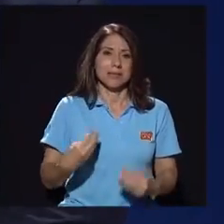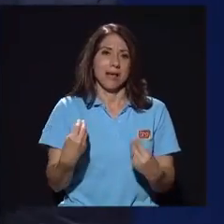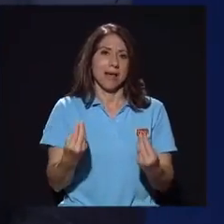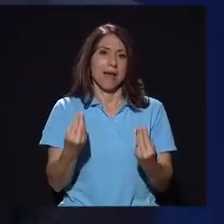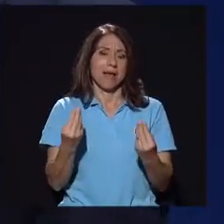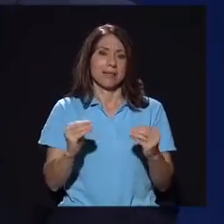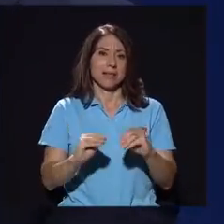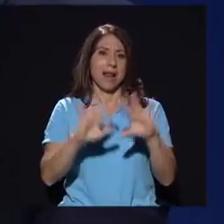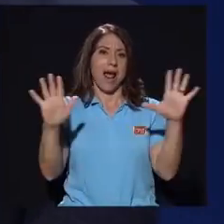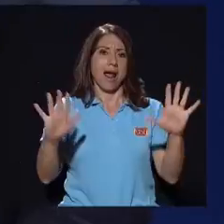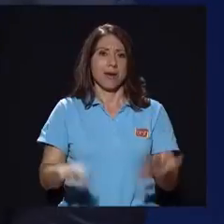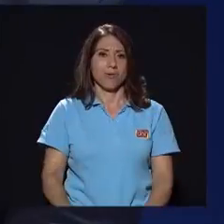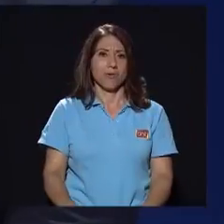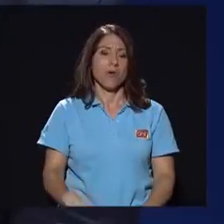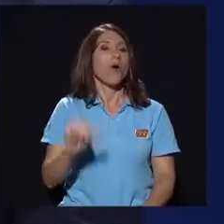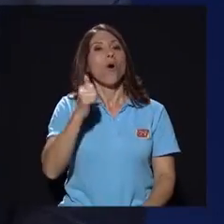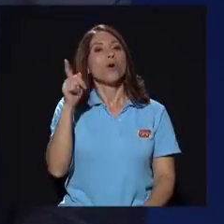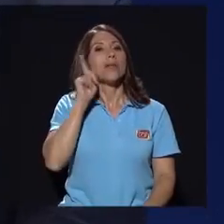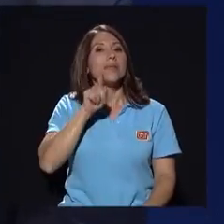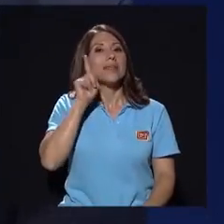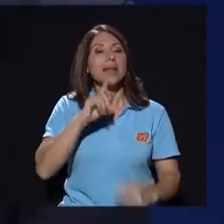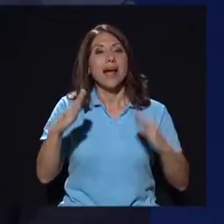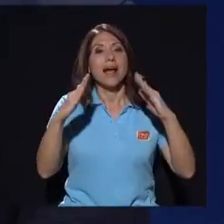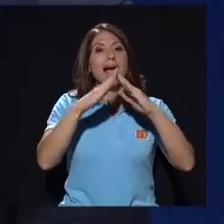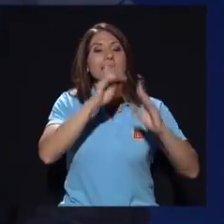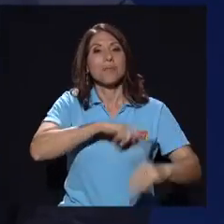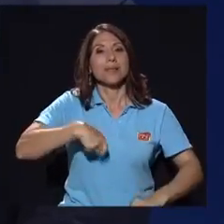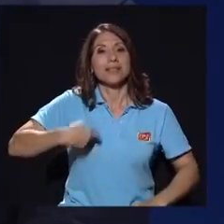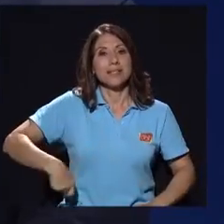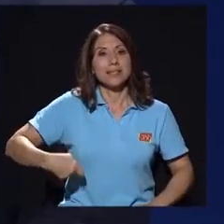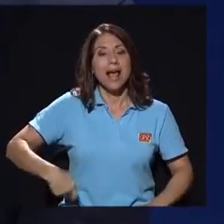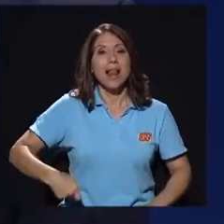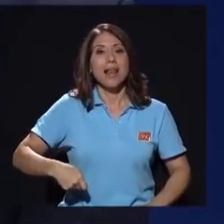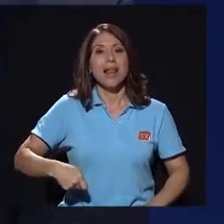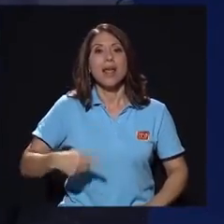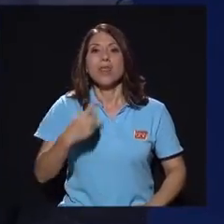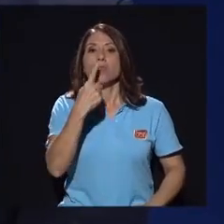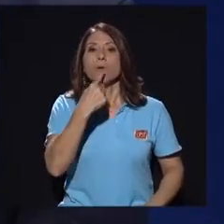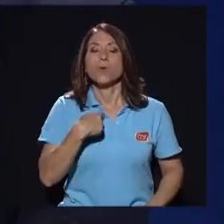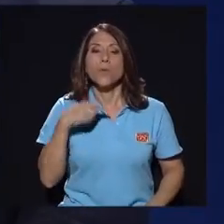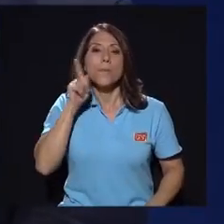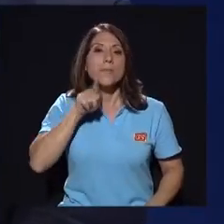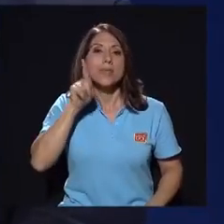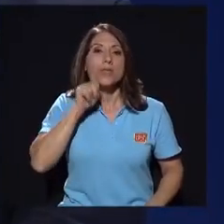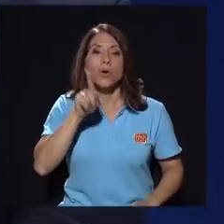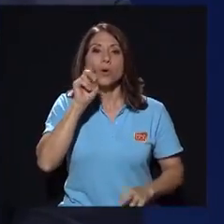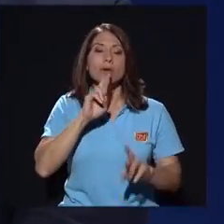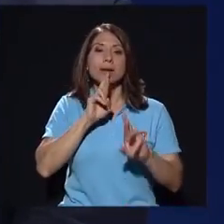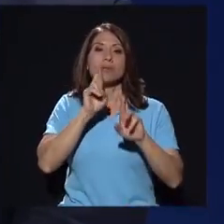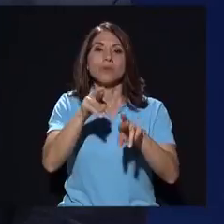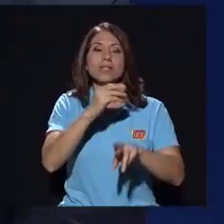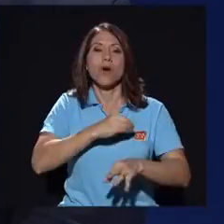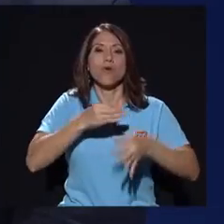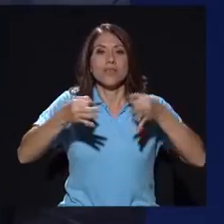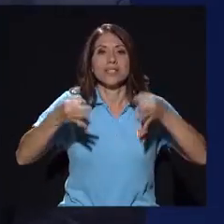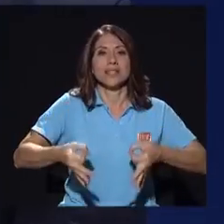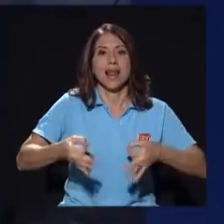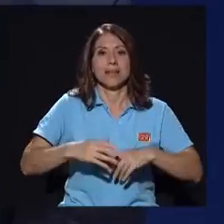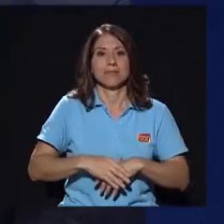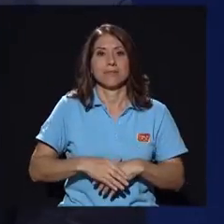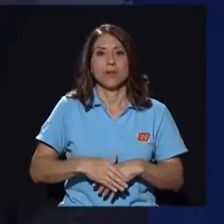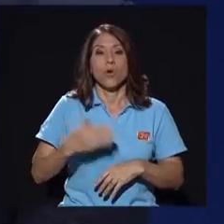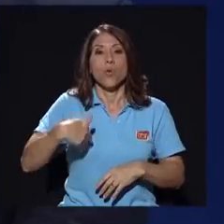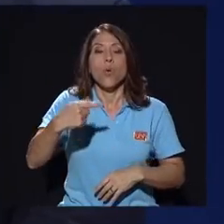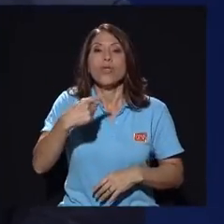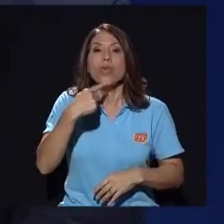a ver otra de las mentiras Casa Presidencial nos mintió en una respuesta oficial con respecto a quien